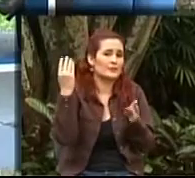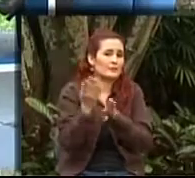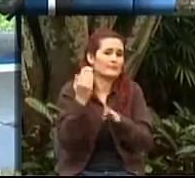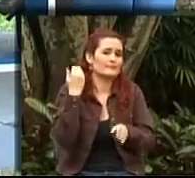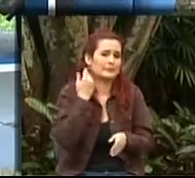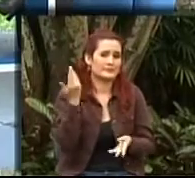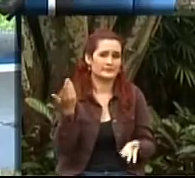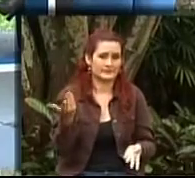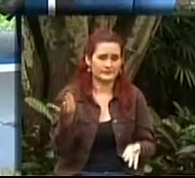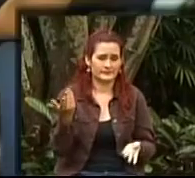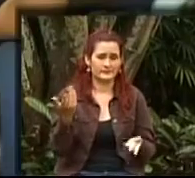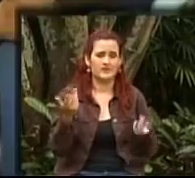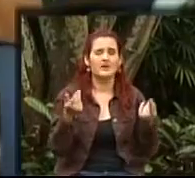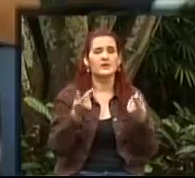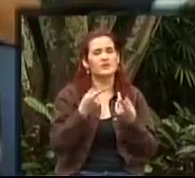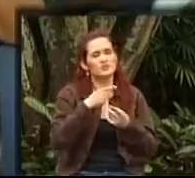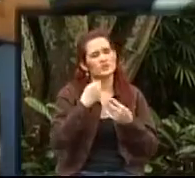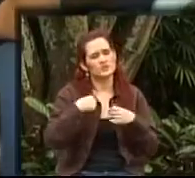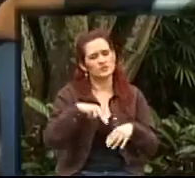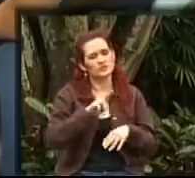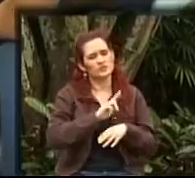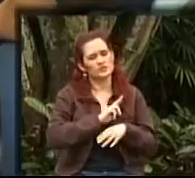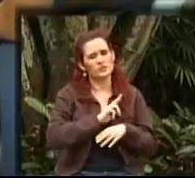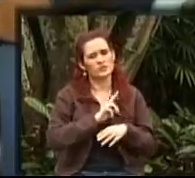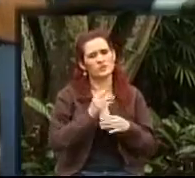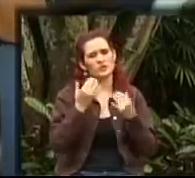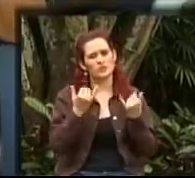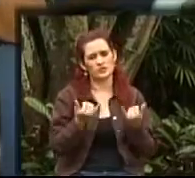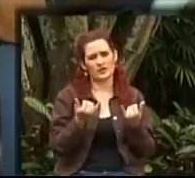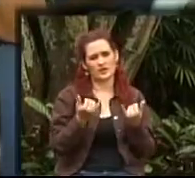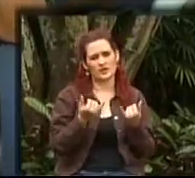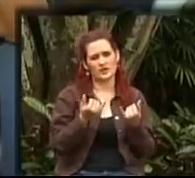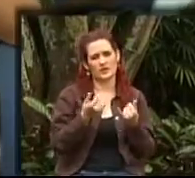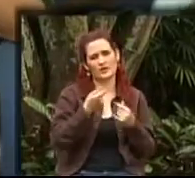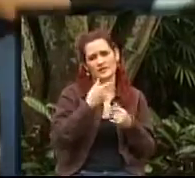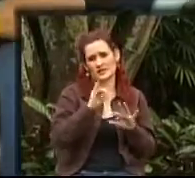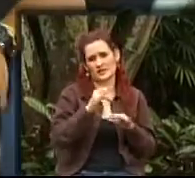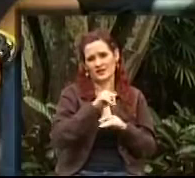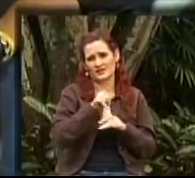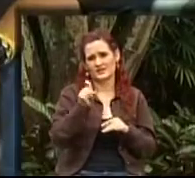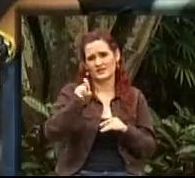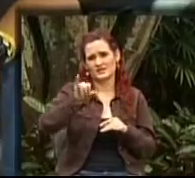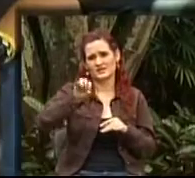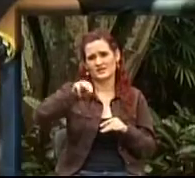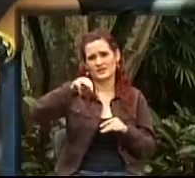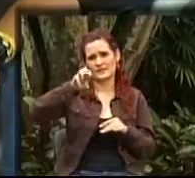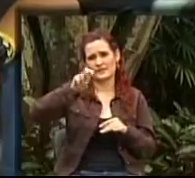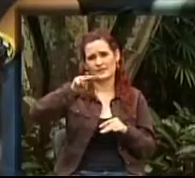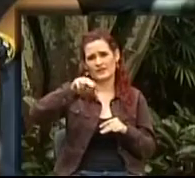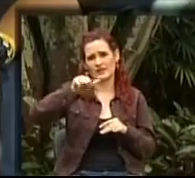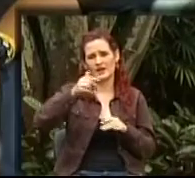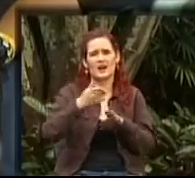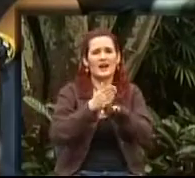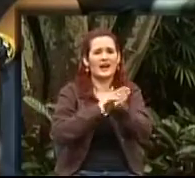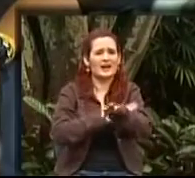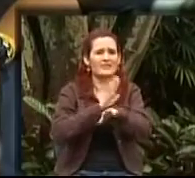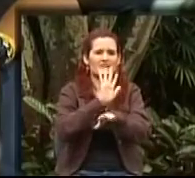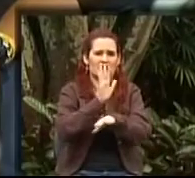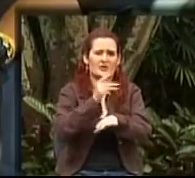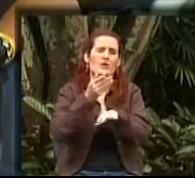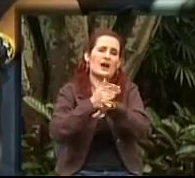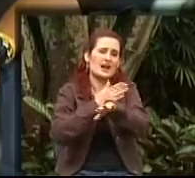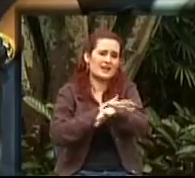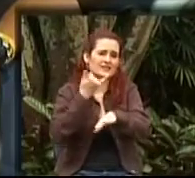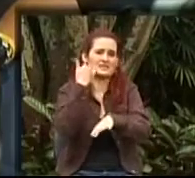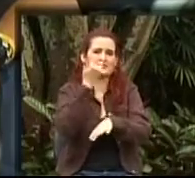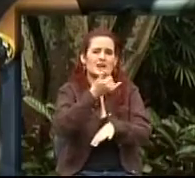de hacerla de la manera perfecta y como esperábamos. Antes de despedir a Simena, está Francisco Javier en Belén. Hola, Francisco. Sí,